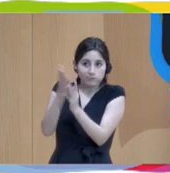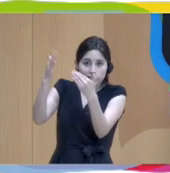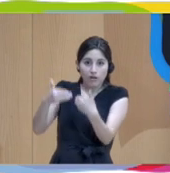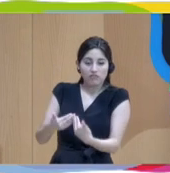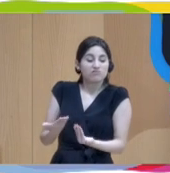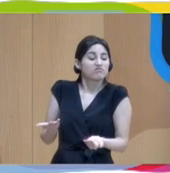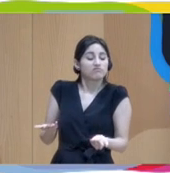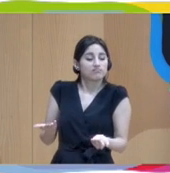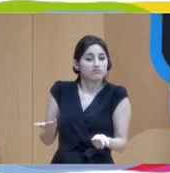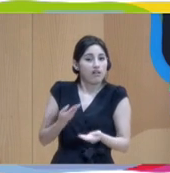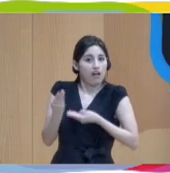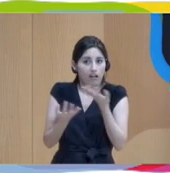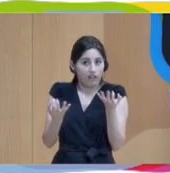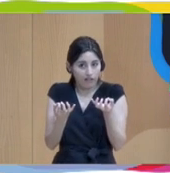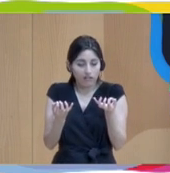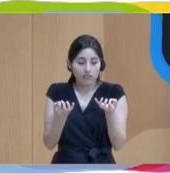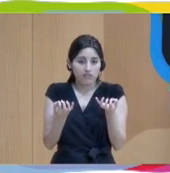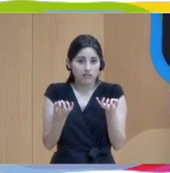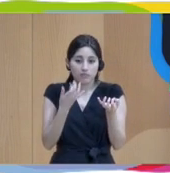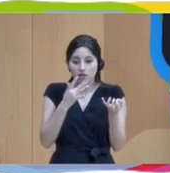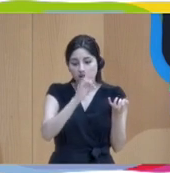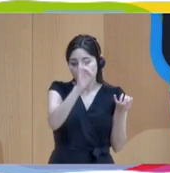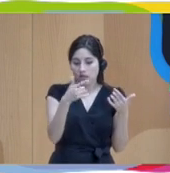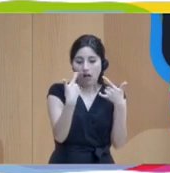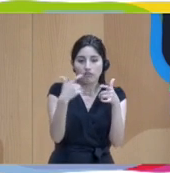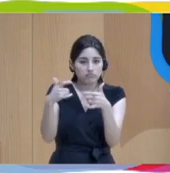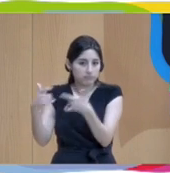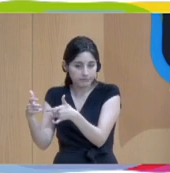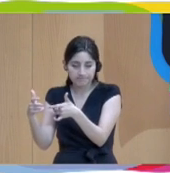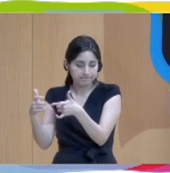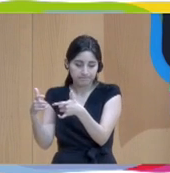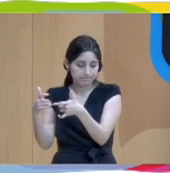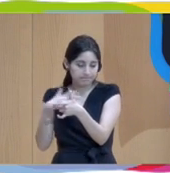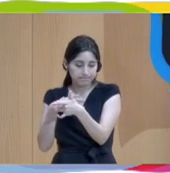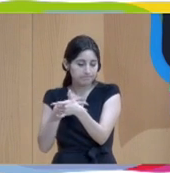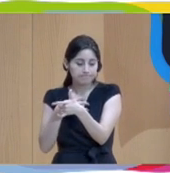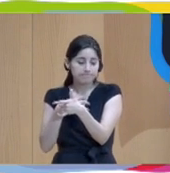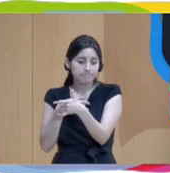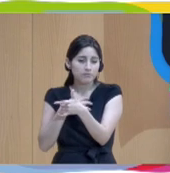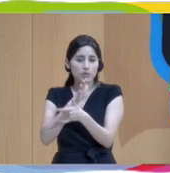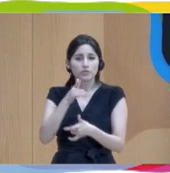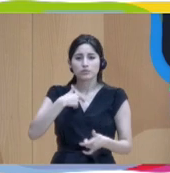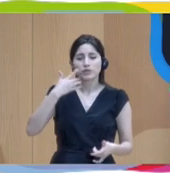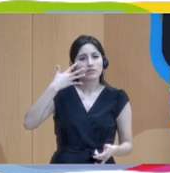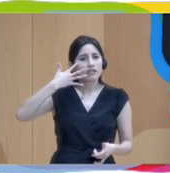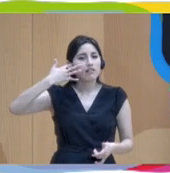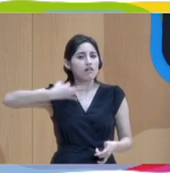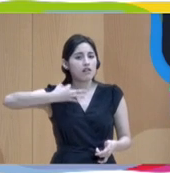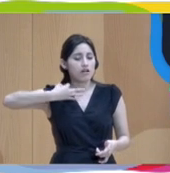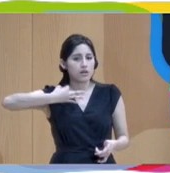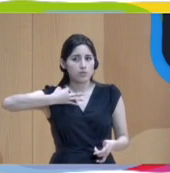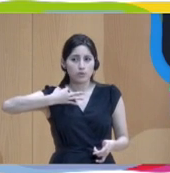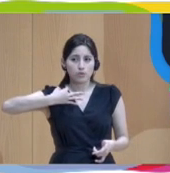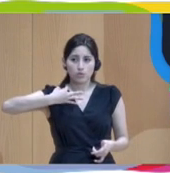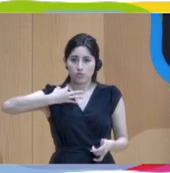sectorised. is Yo creo que no hay vuelta atrás, tenemos